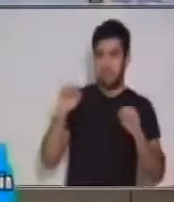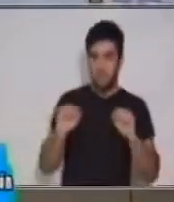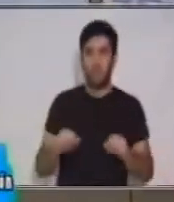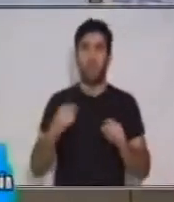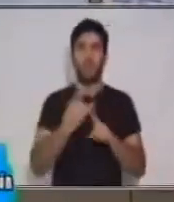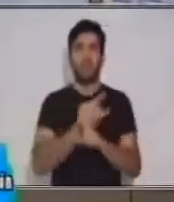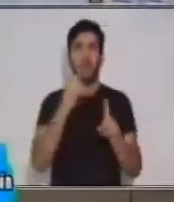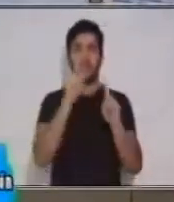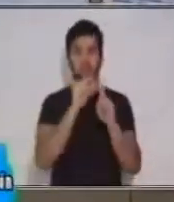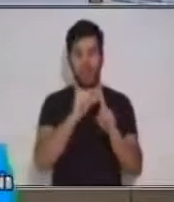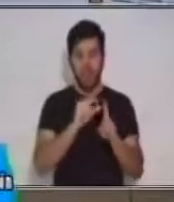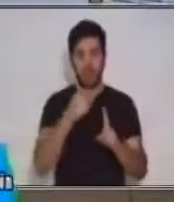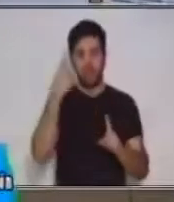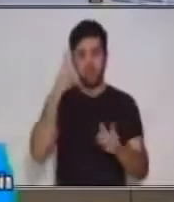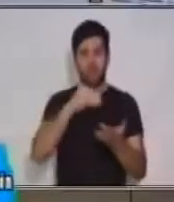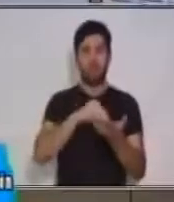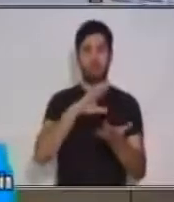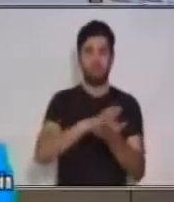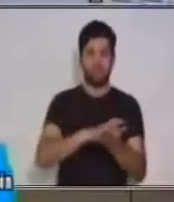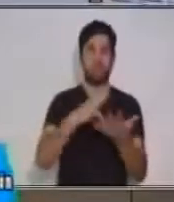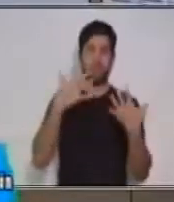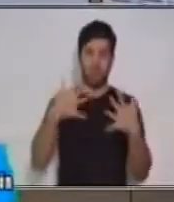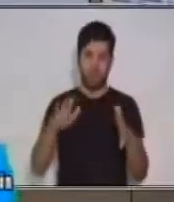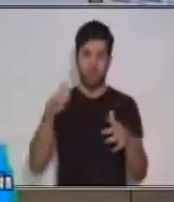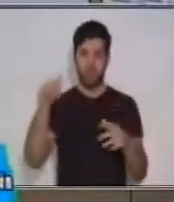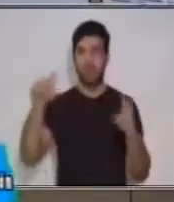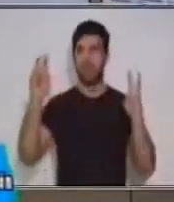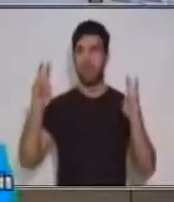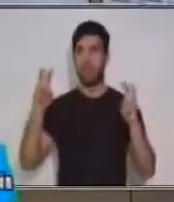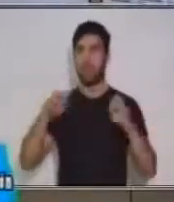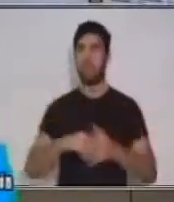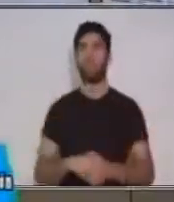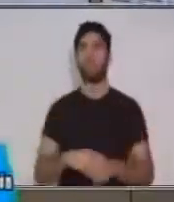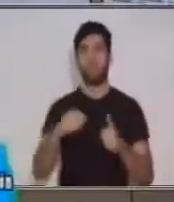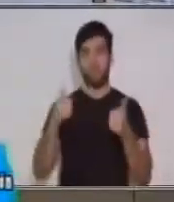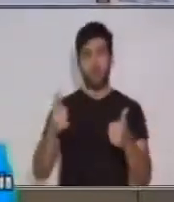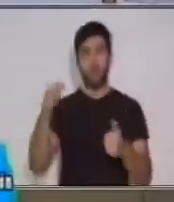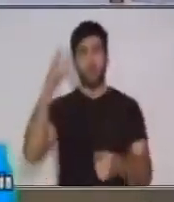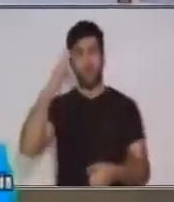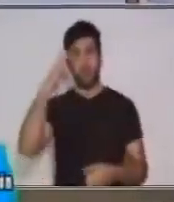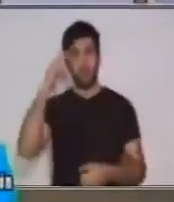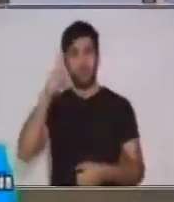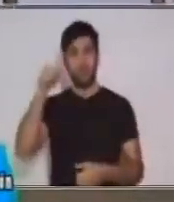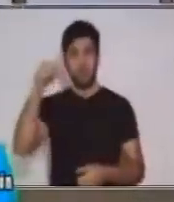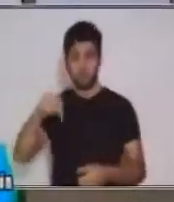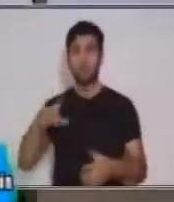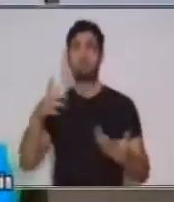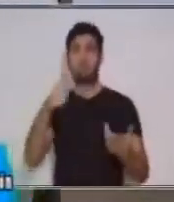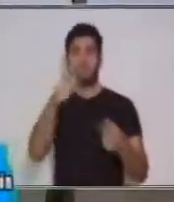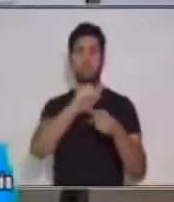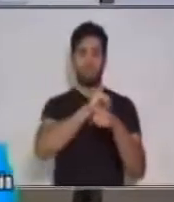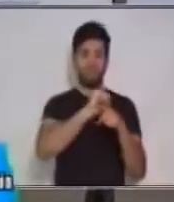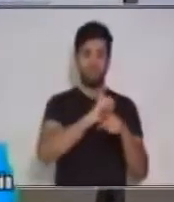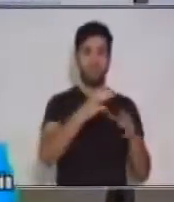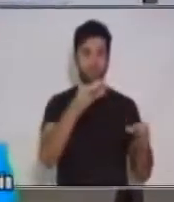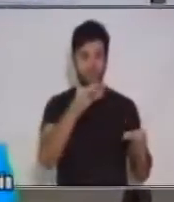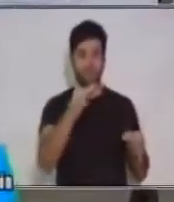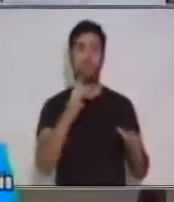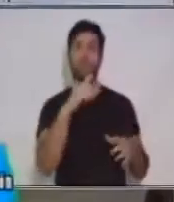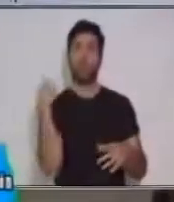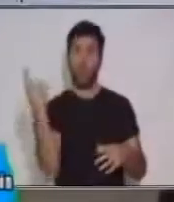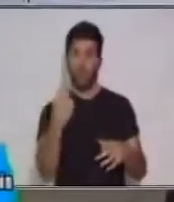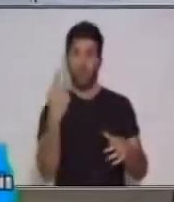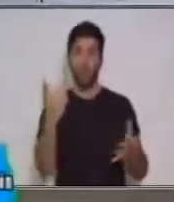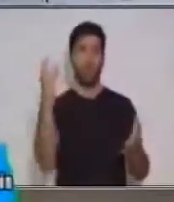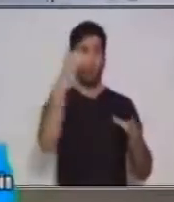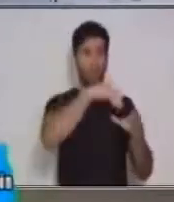poder concretar nuestra conclusión. Ten presente guardar tus trabajos y ejercicios en tu portafolio de